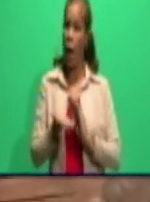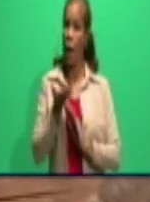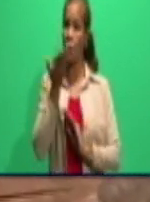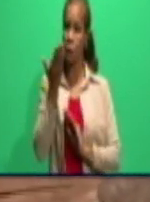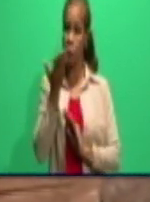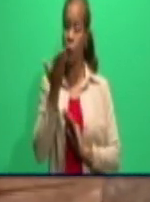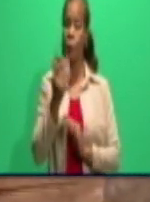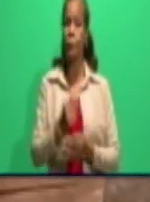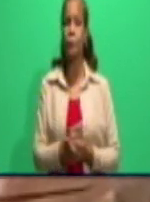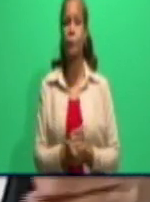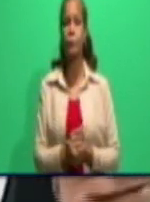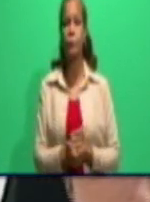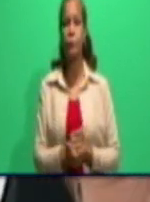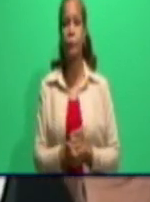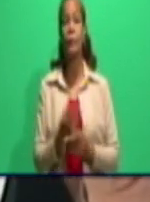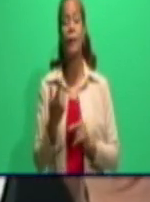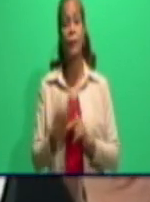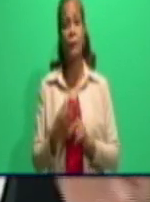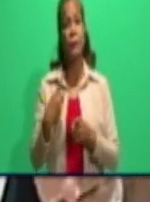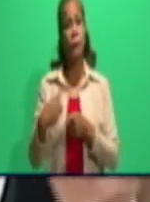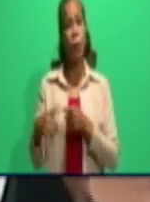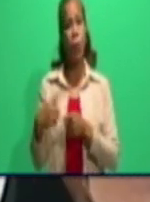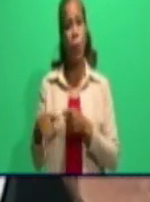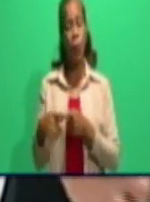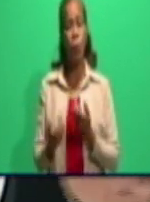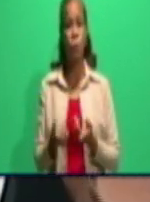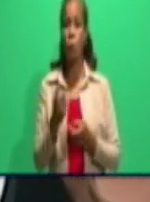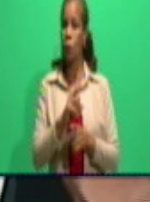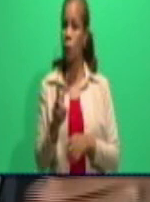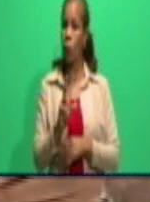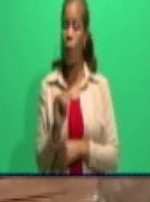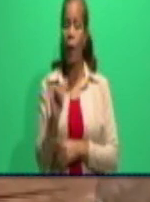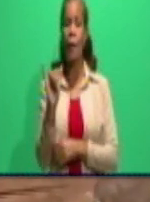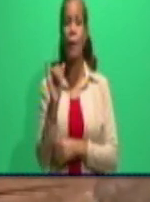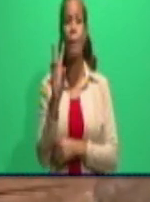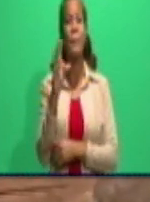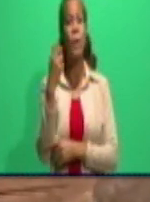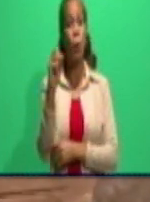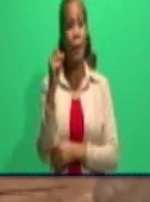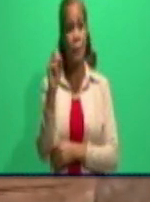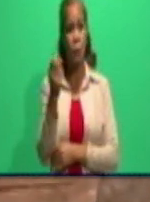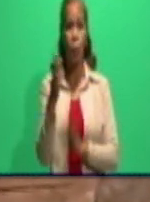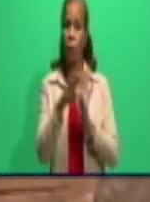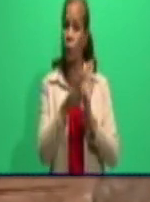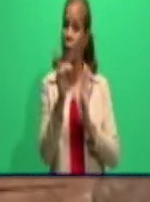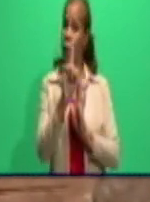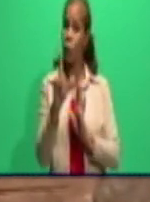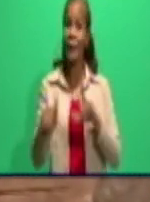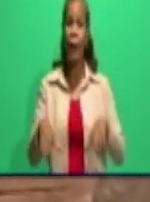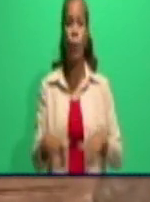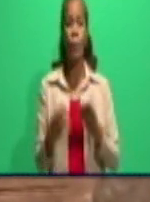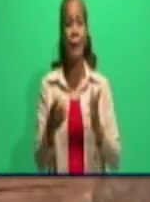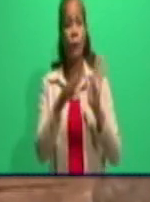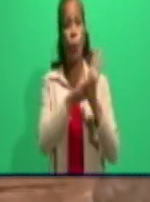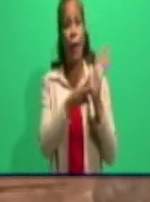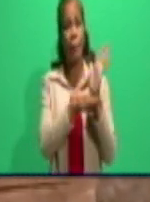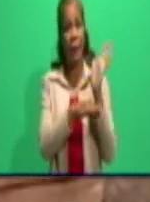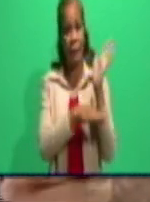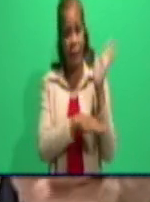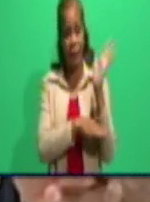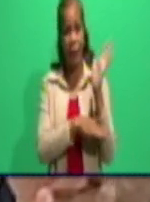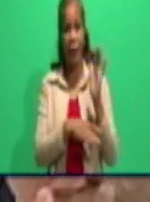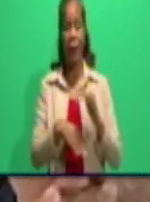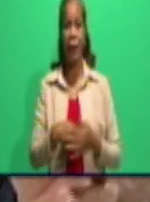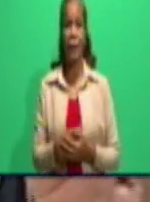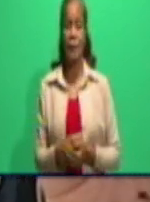abusivos, y además que tienen que ver con las violaciones de las medidas sanitarias que se han estado evaluando aquí en este programa. Te